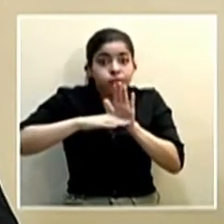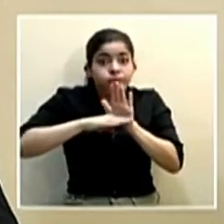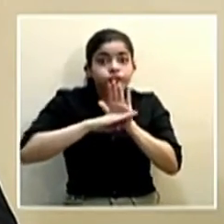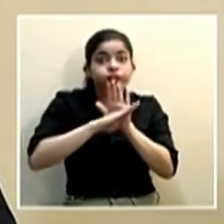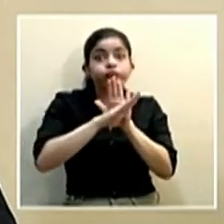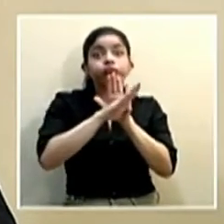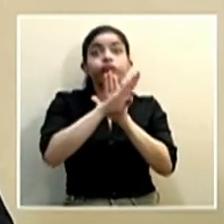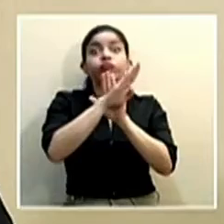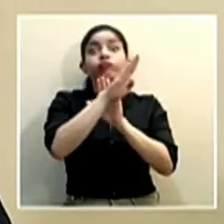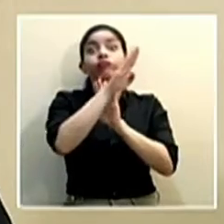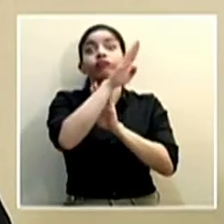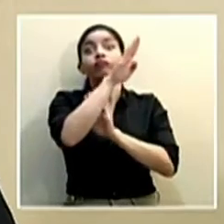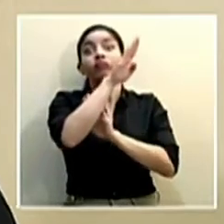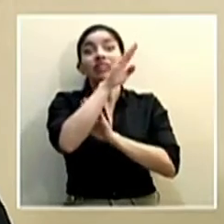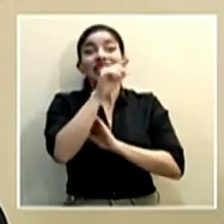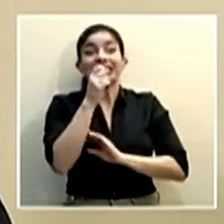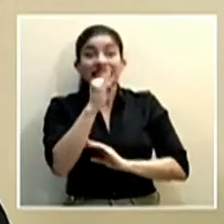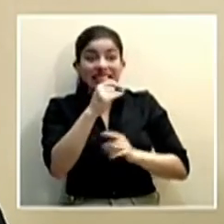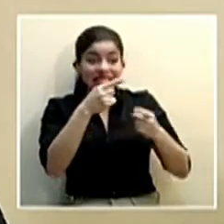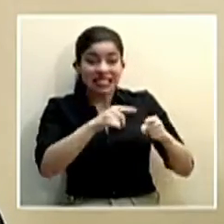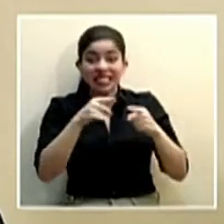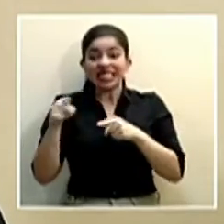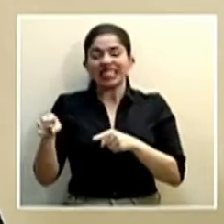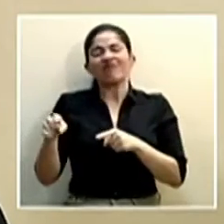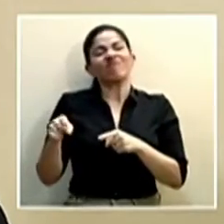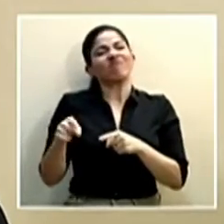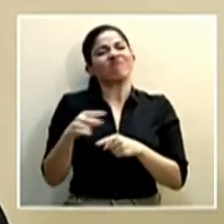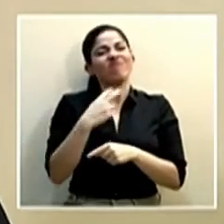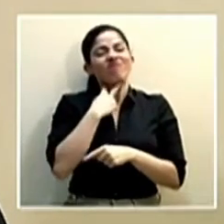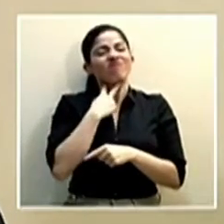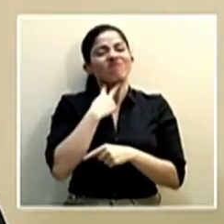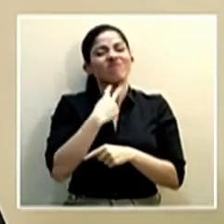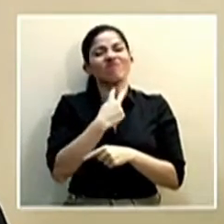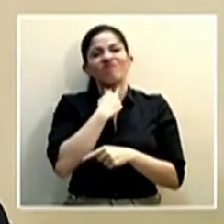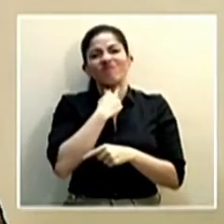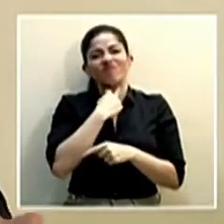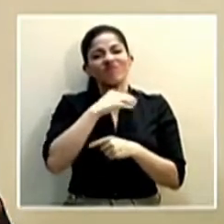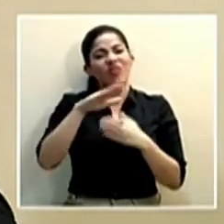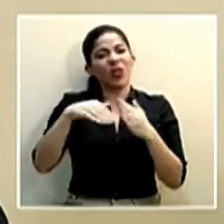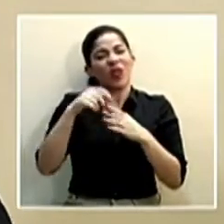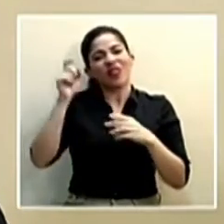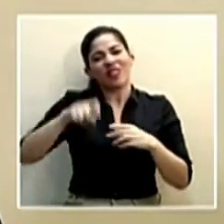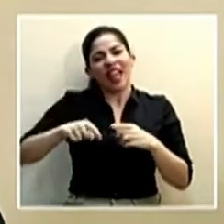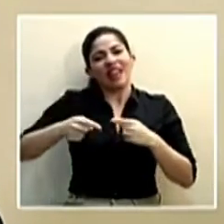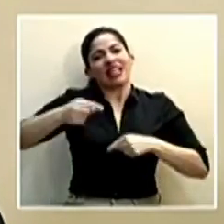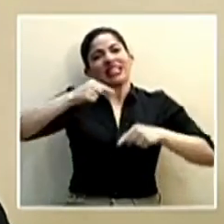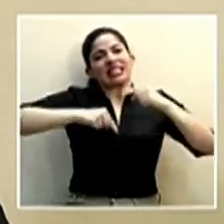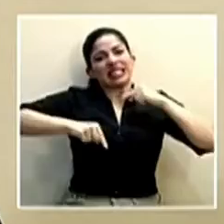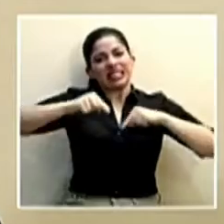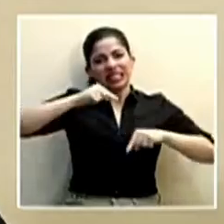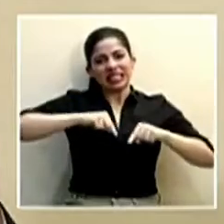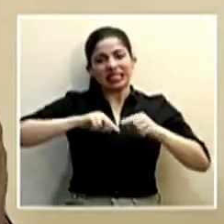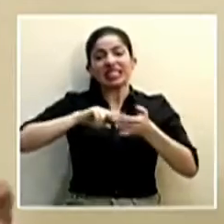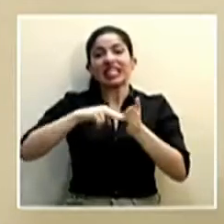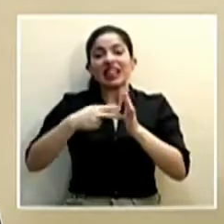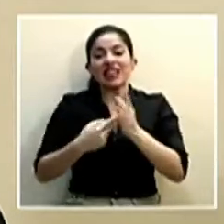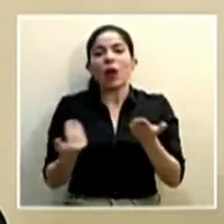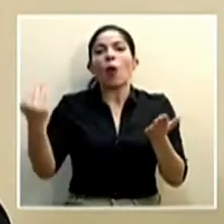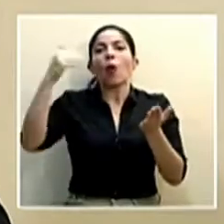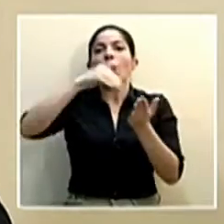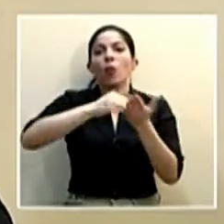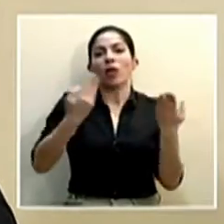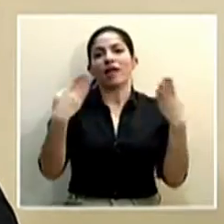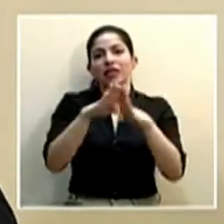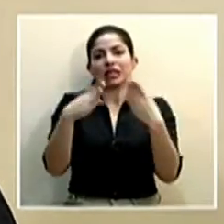hacia un pico, nos veríamos obligados a retroceder, es decir, a hacer nuevos cierres.